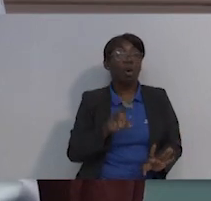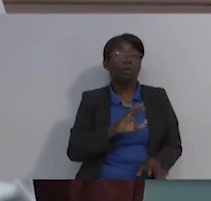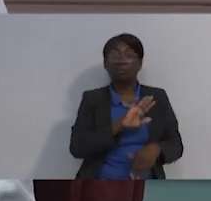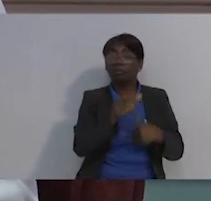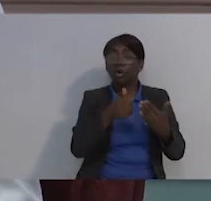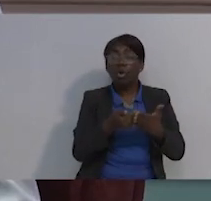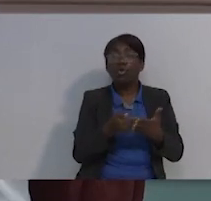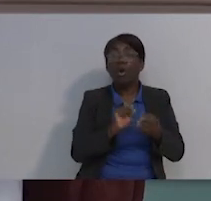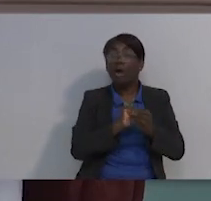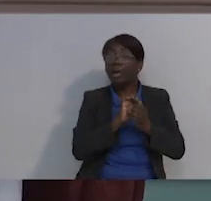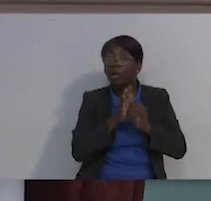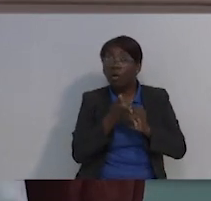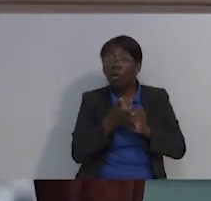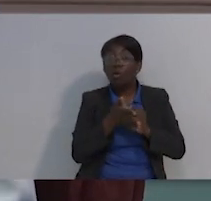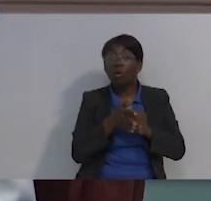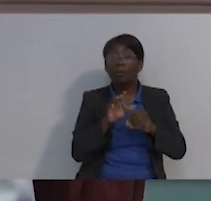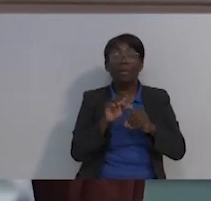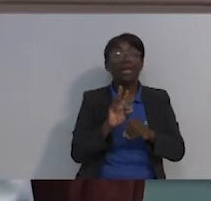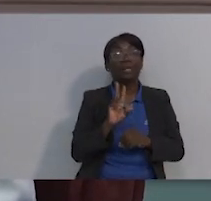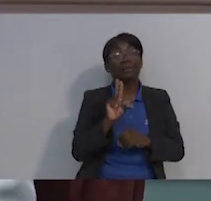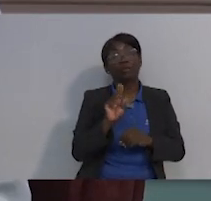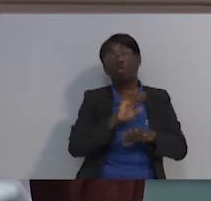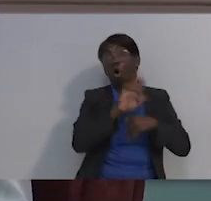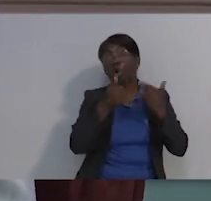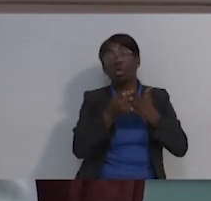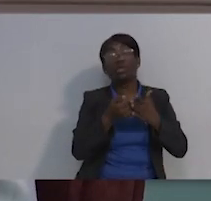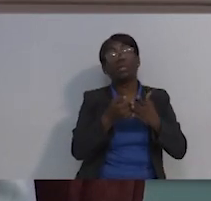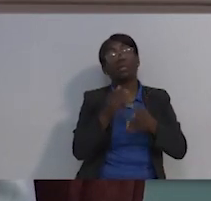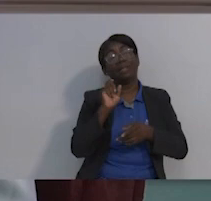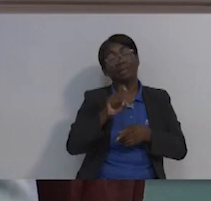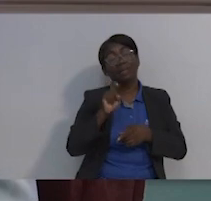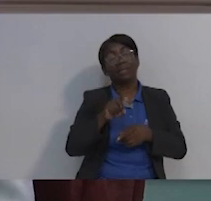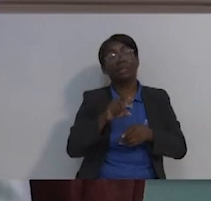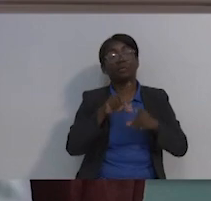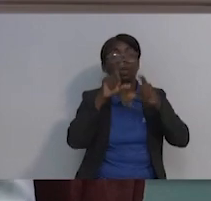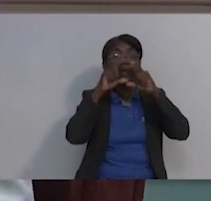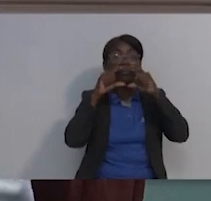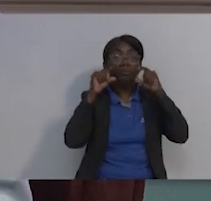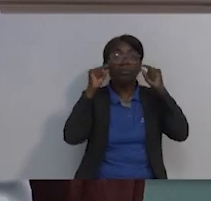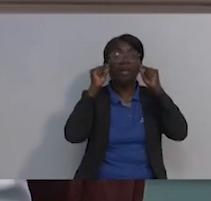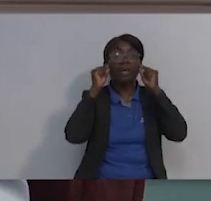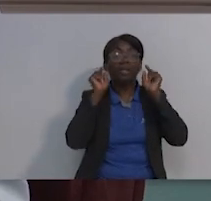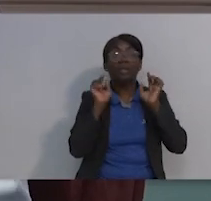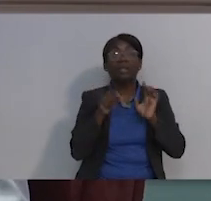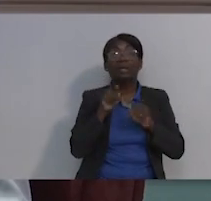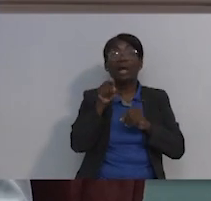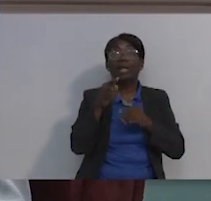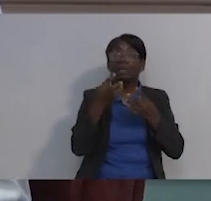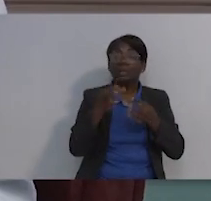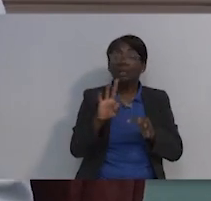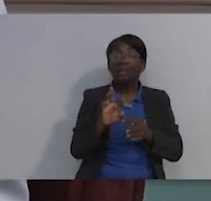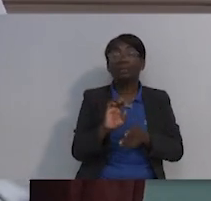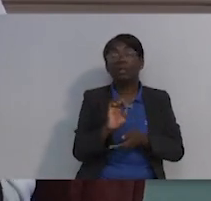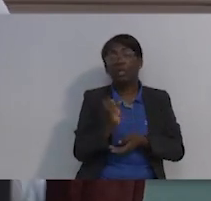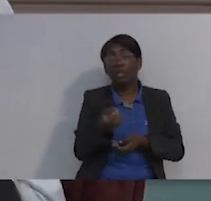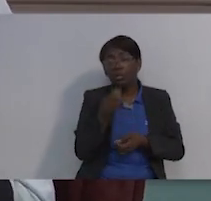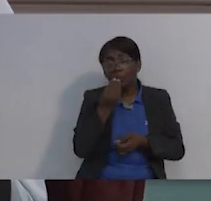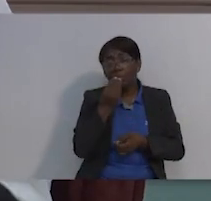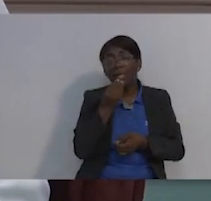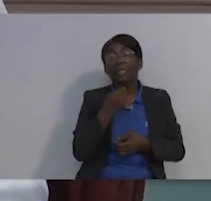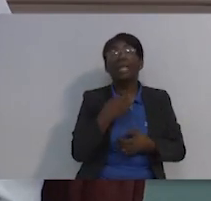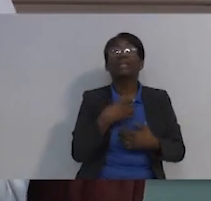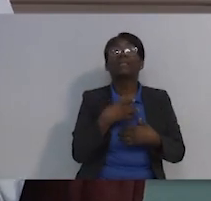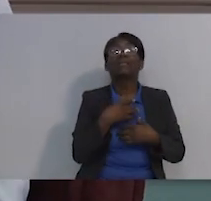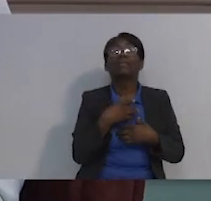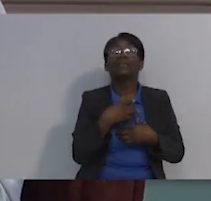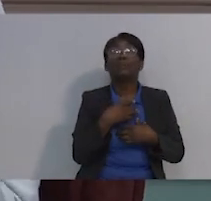Tratar de tener una dieta saludable, ¿ok? Es importante y tienes que oír a